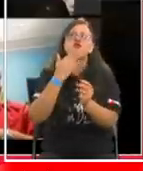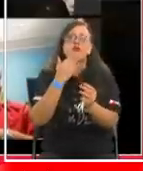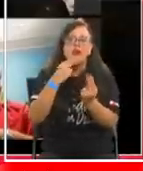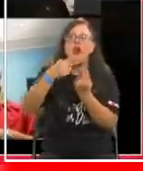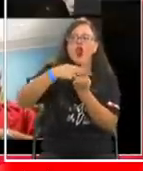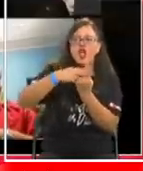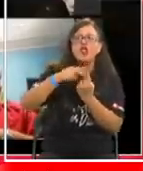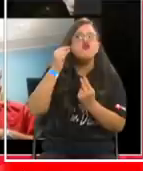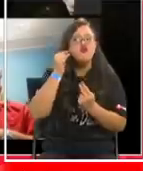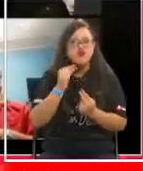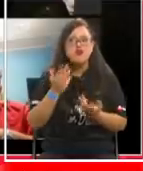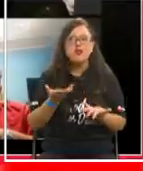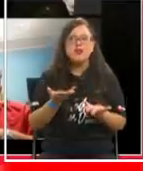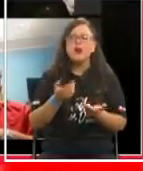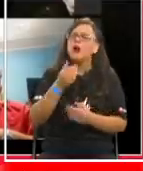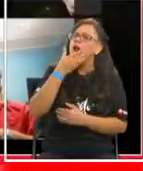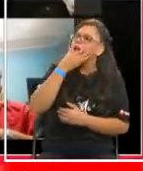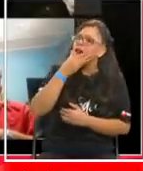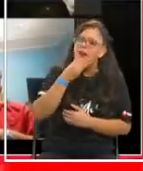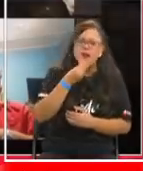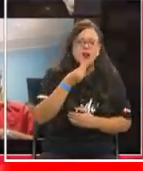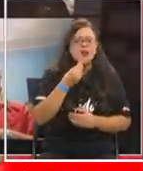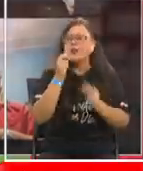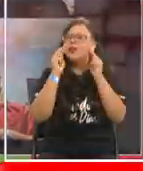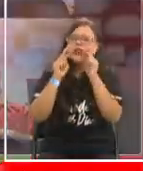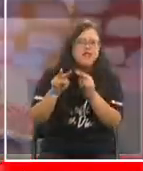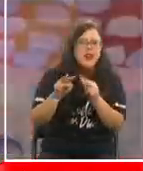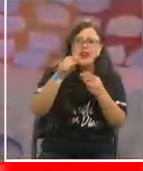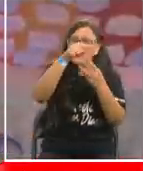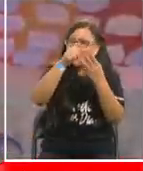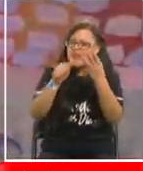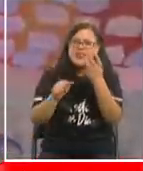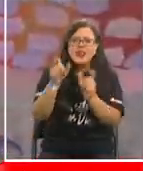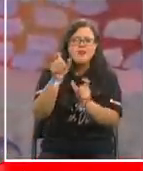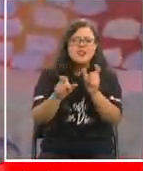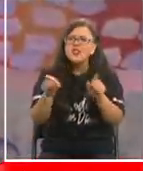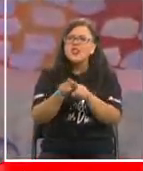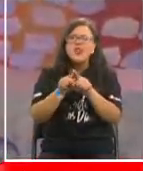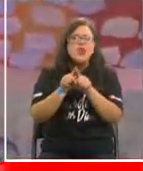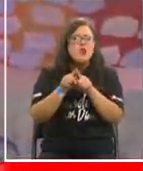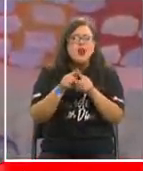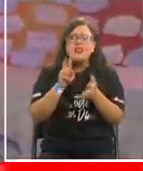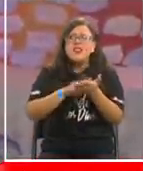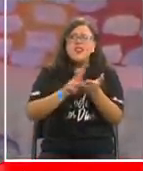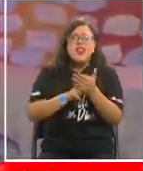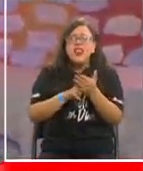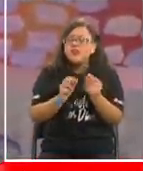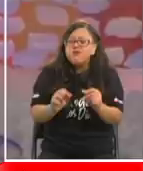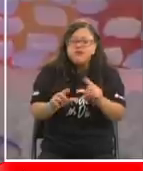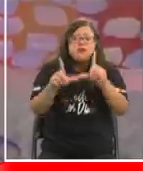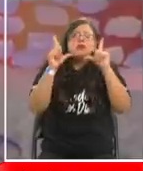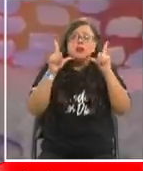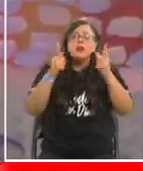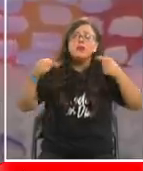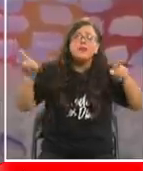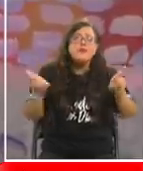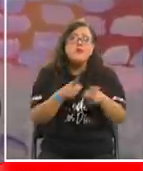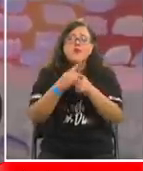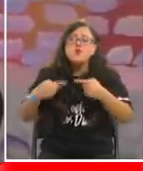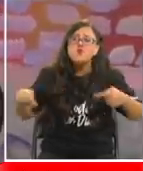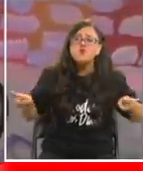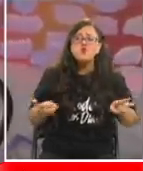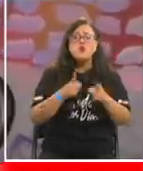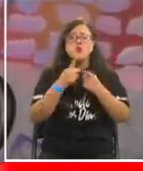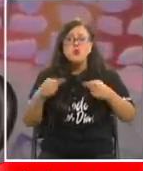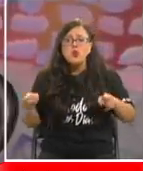Qué hermoso, qué hermoso escuchar a Leo, a Sebastián y a Don Francisco Fuertemente emocionado porque la música, el arte los